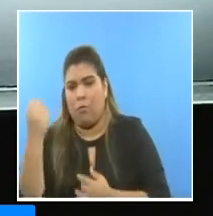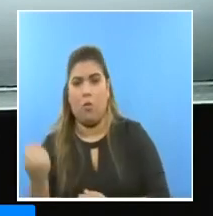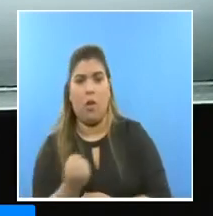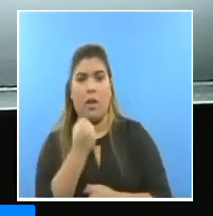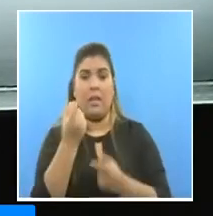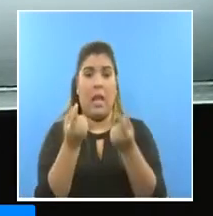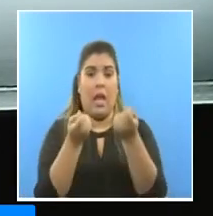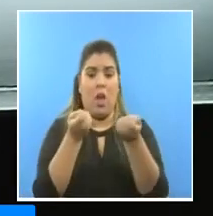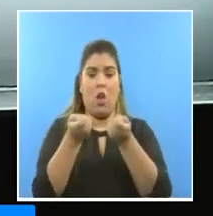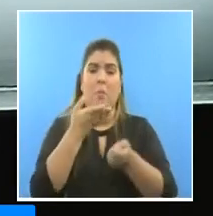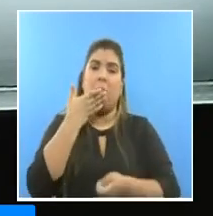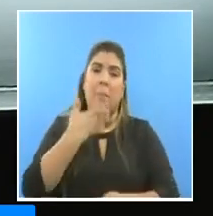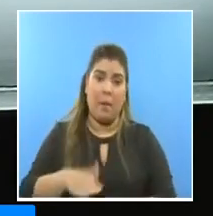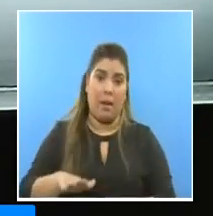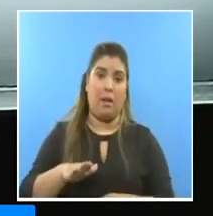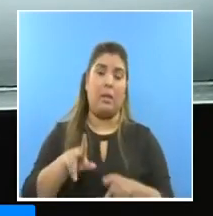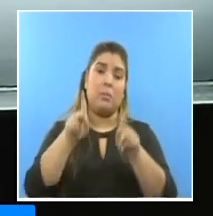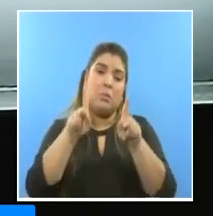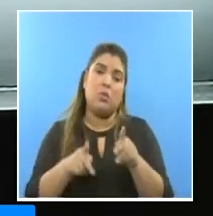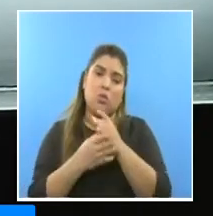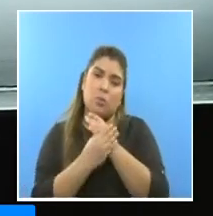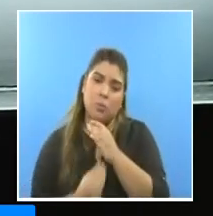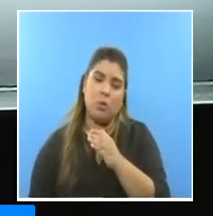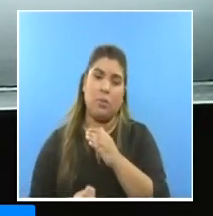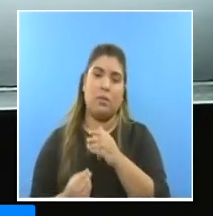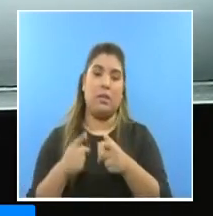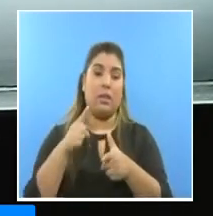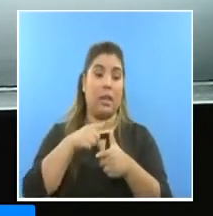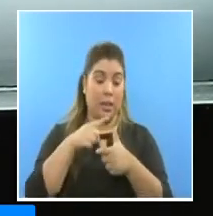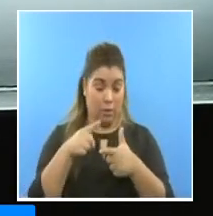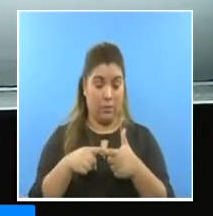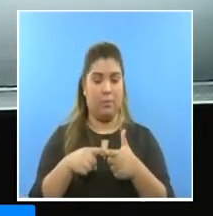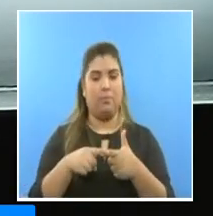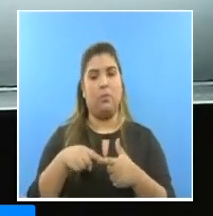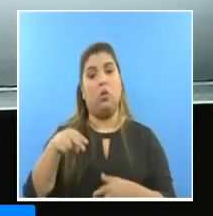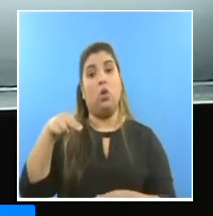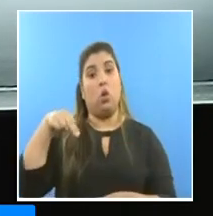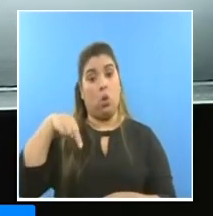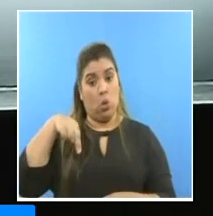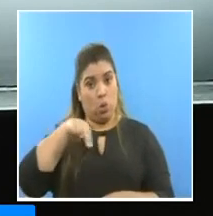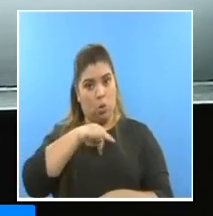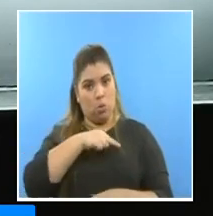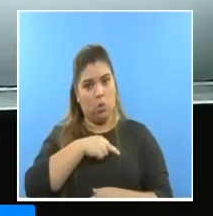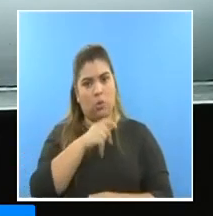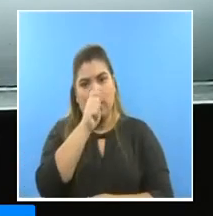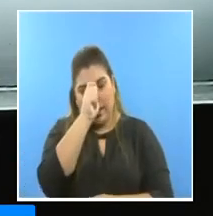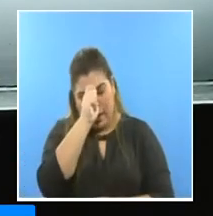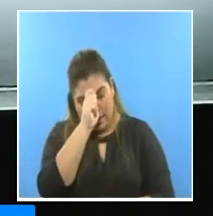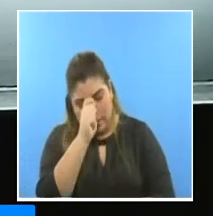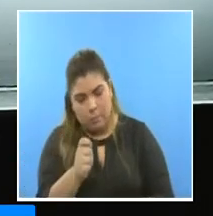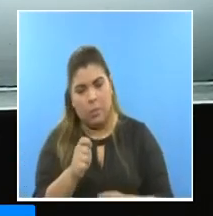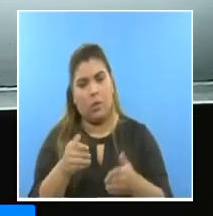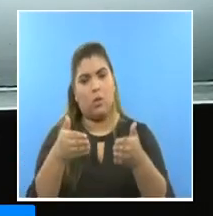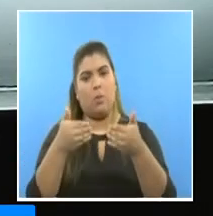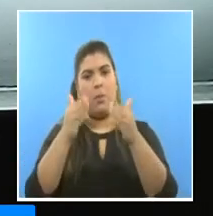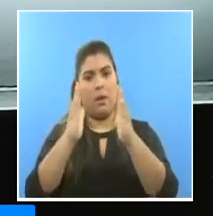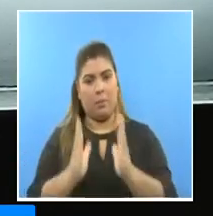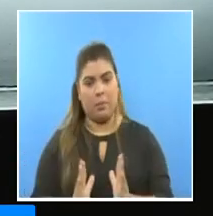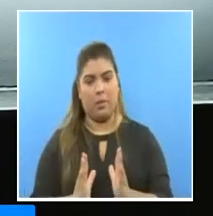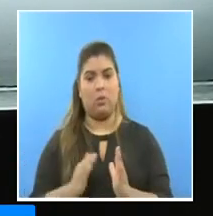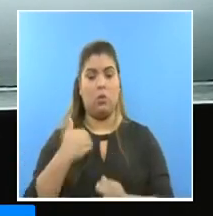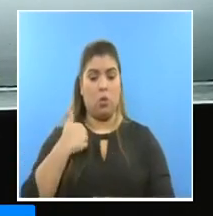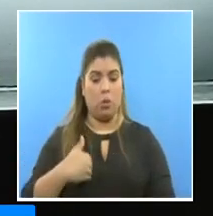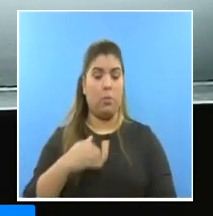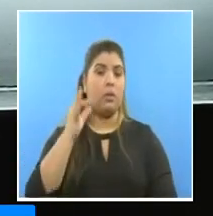de tal suerte de que nuestra solidaridad decirles a